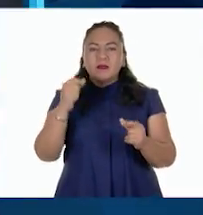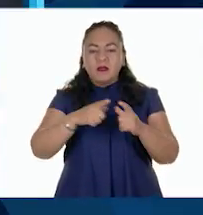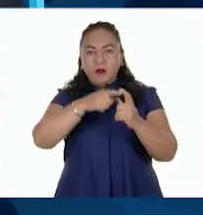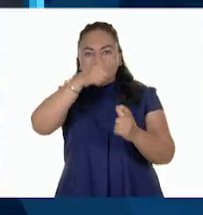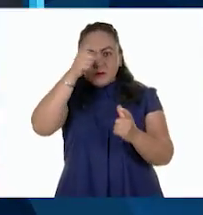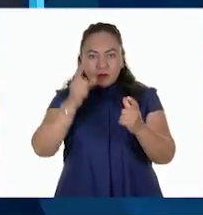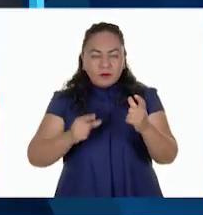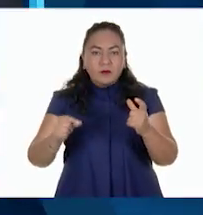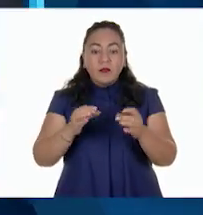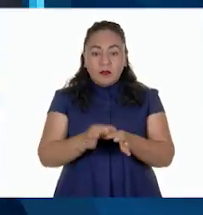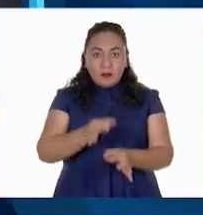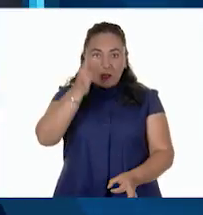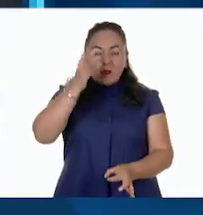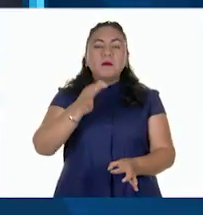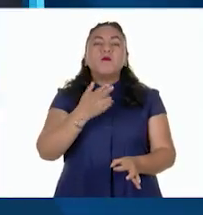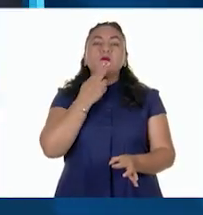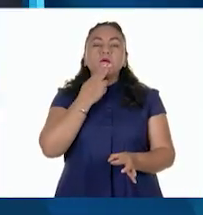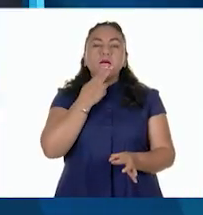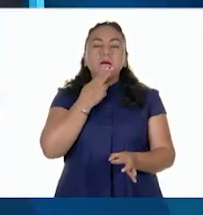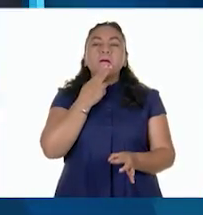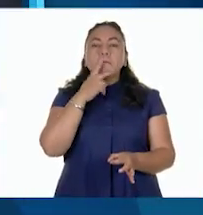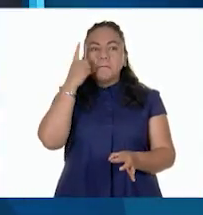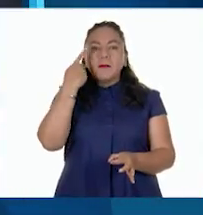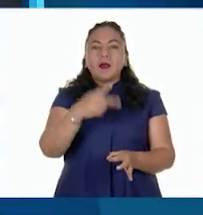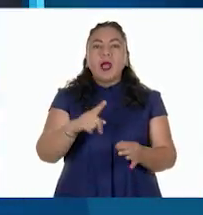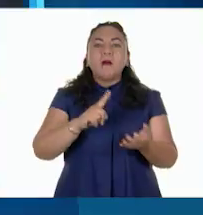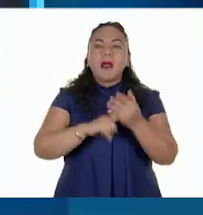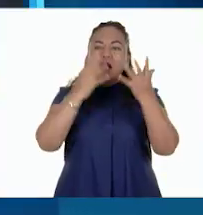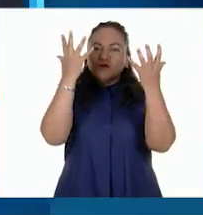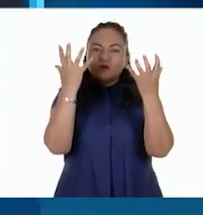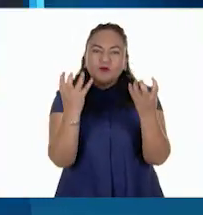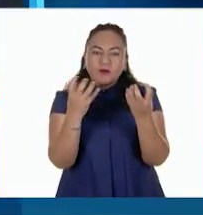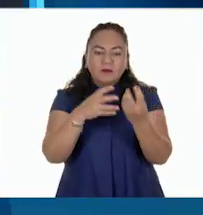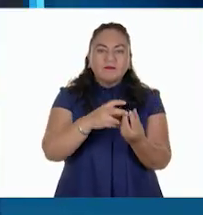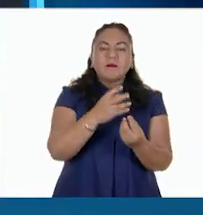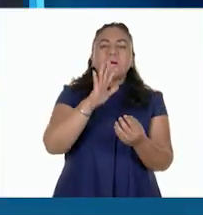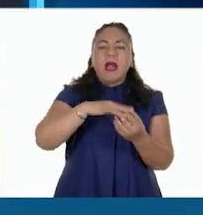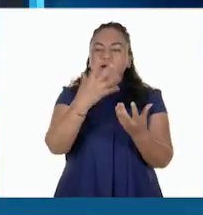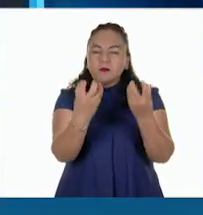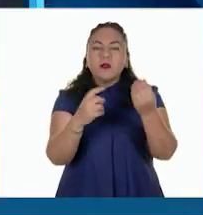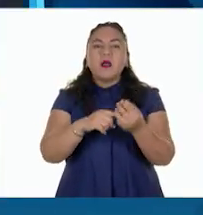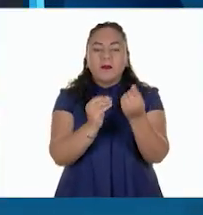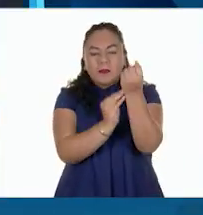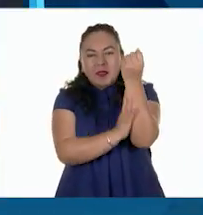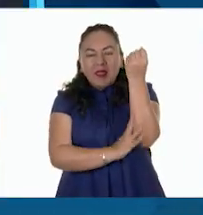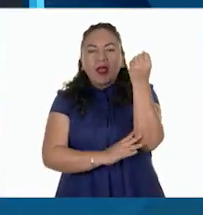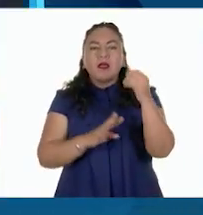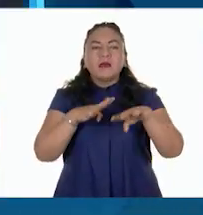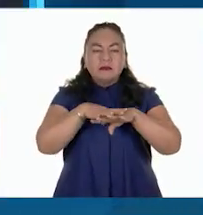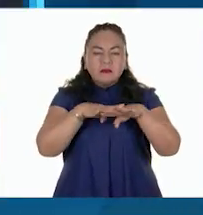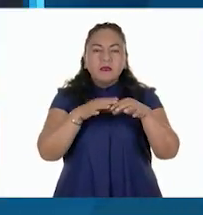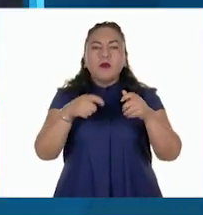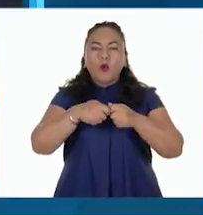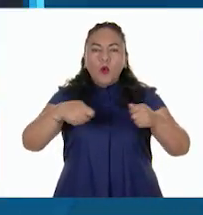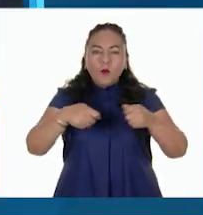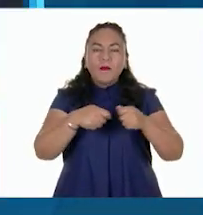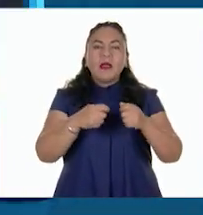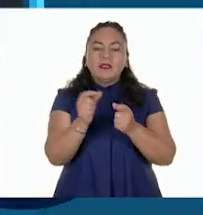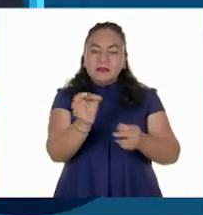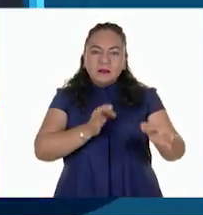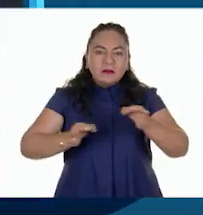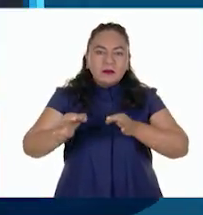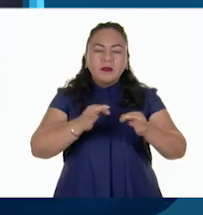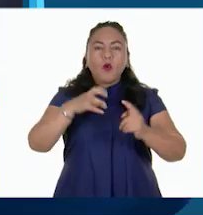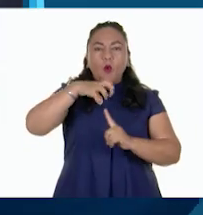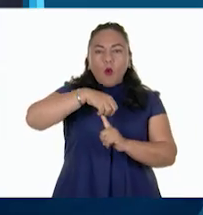tallos, se extraen principalmente de los matorrales. Resinas, fibras, gomas, semillas,